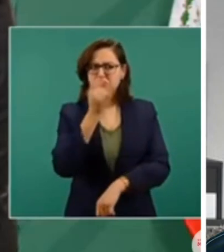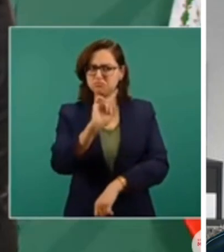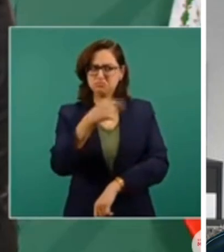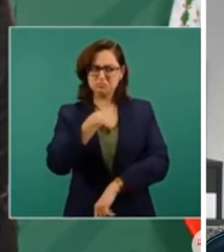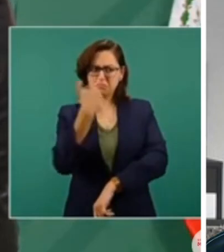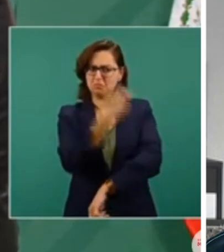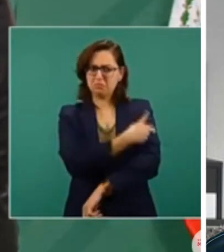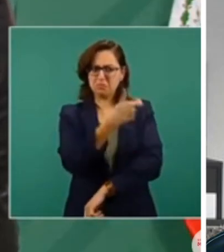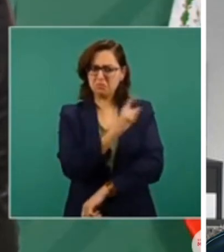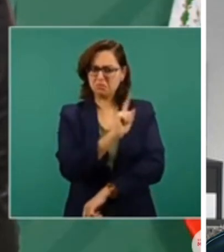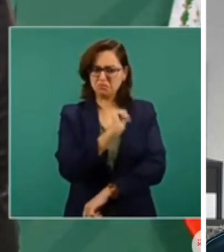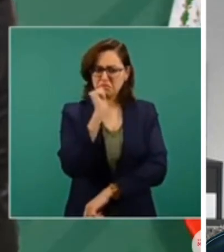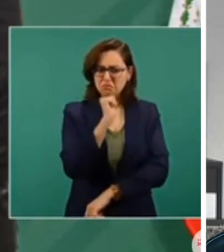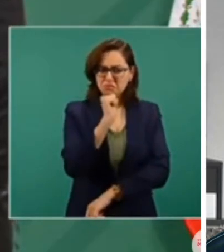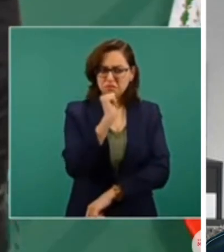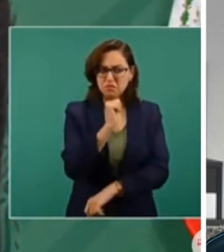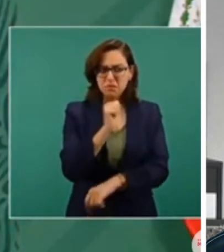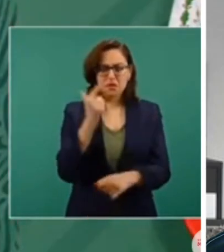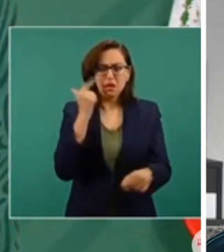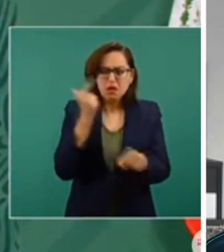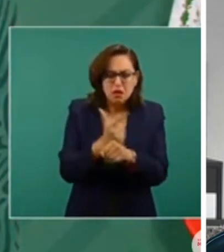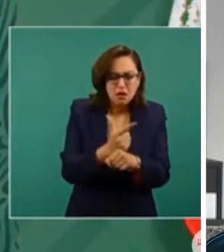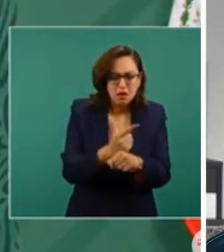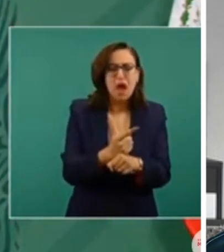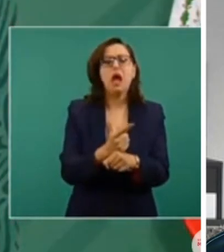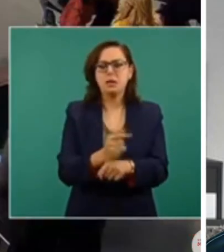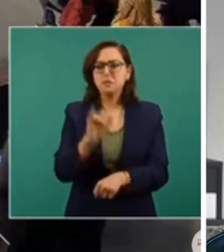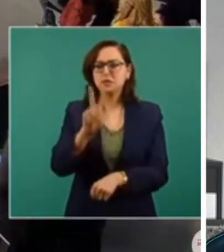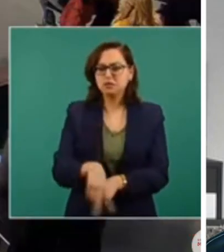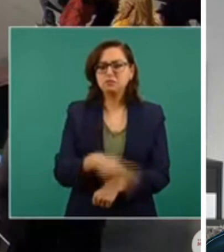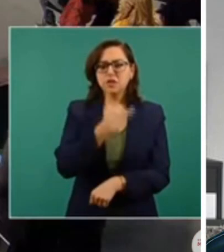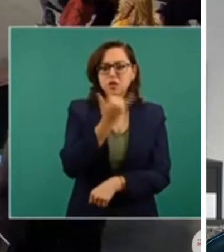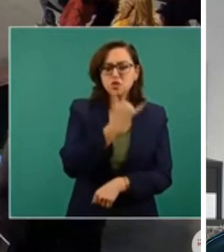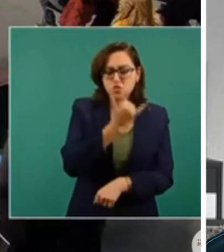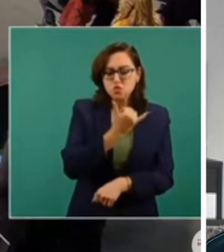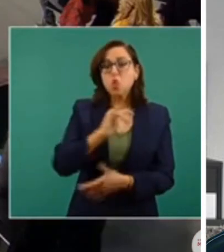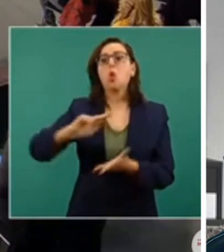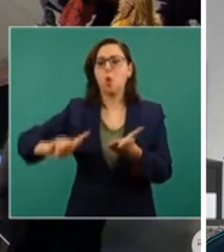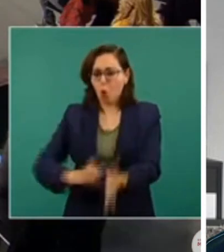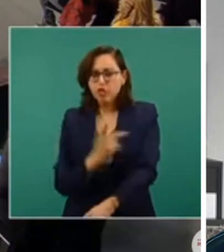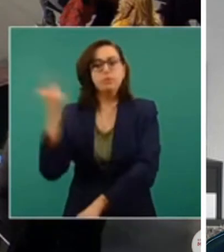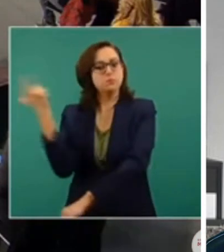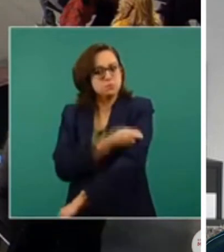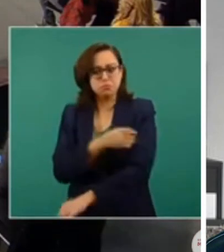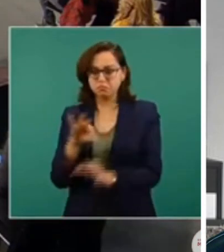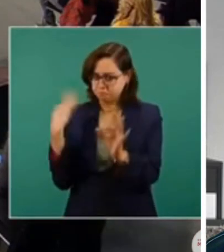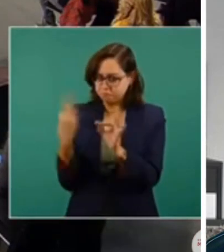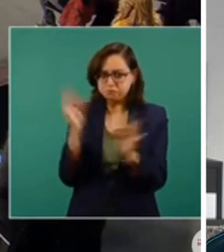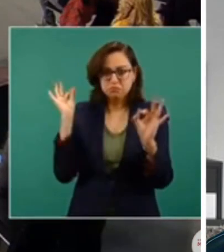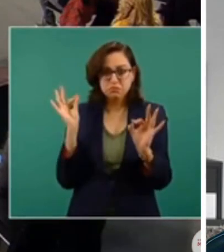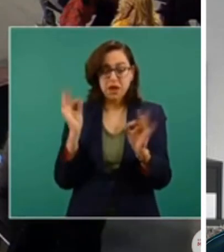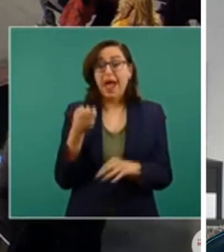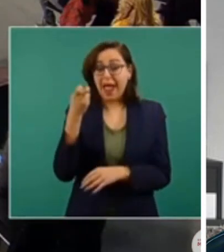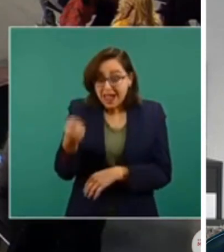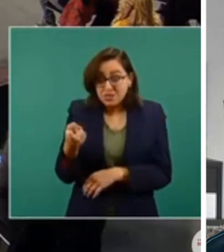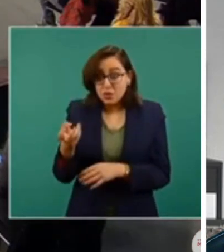lo de la jeringa vacía como los que hacía Carlos Lórez de Mola. Amigos y amigas, me despido